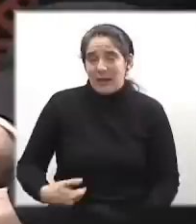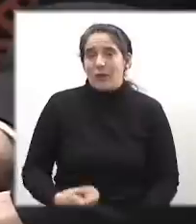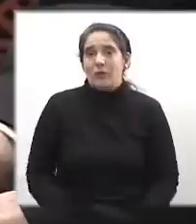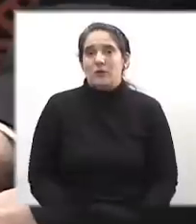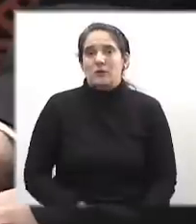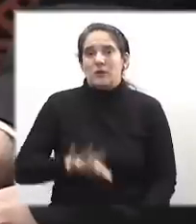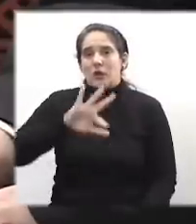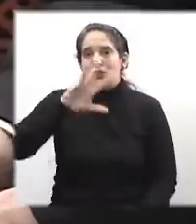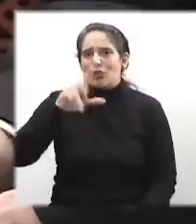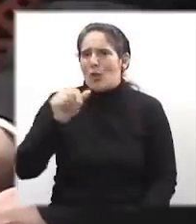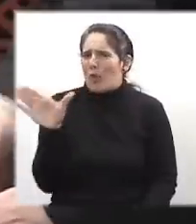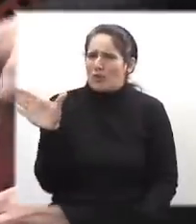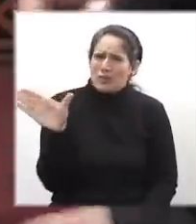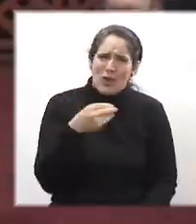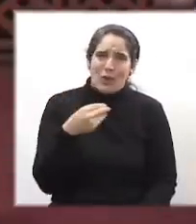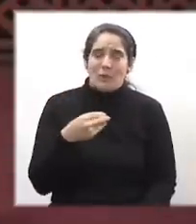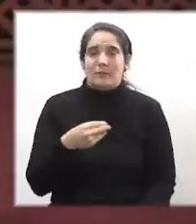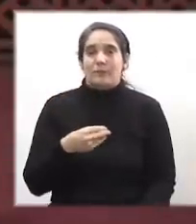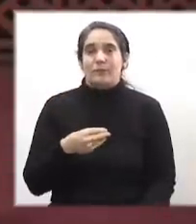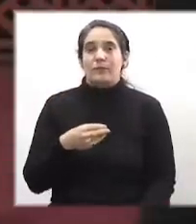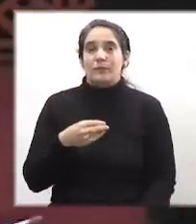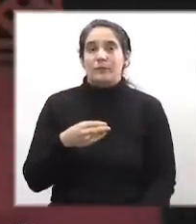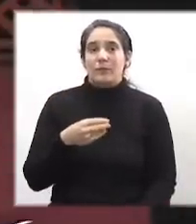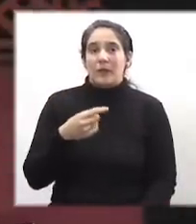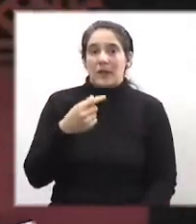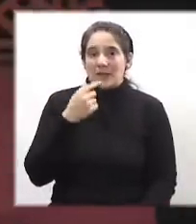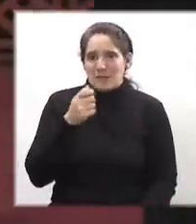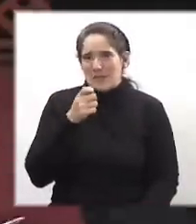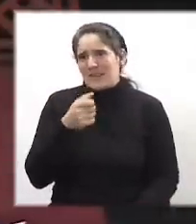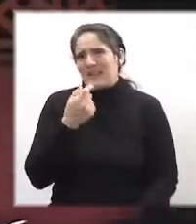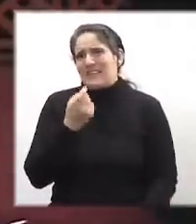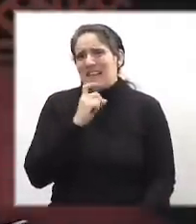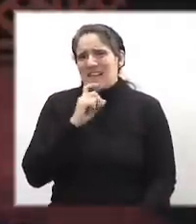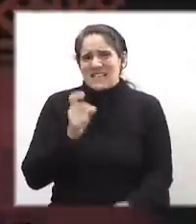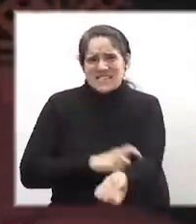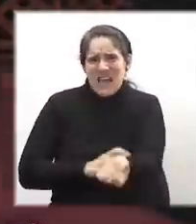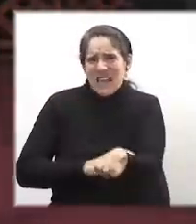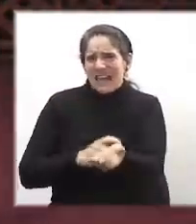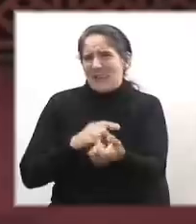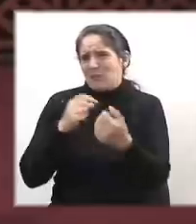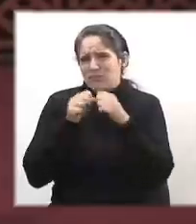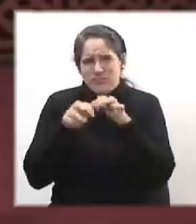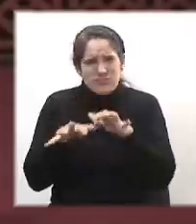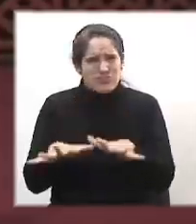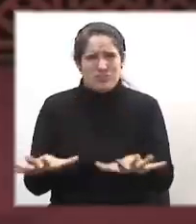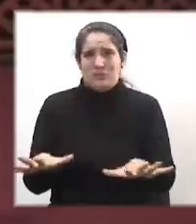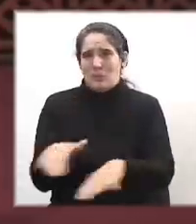de todo tipo y baños de sangre como lo ha ocurrido el día anterior.